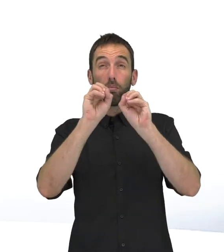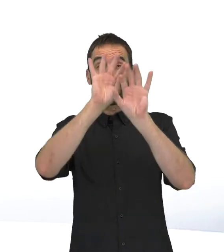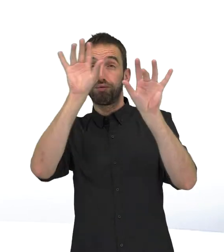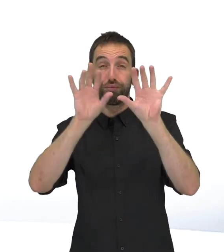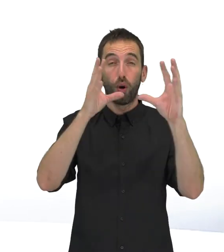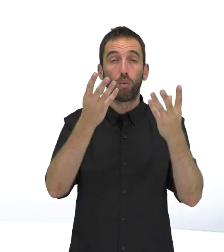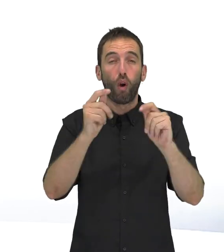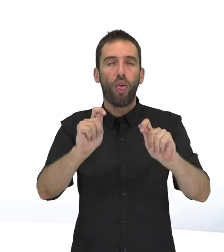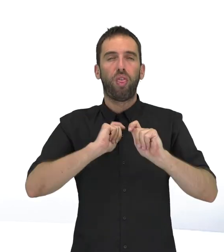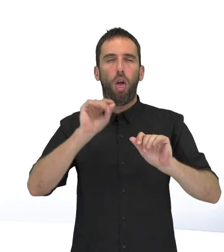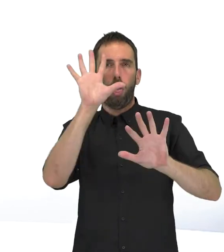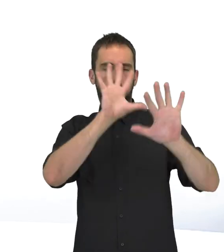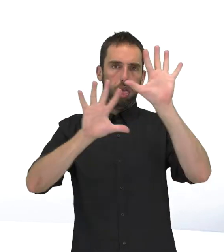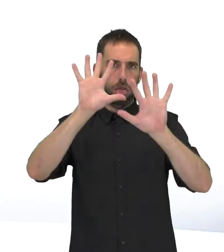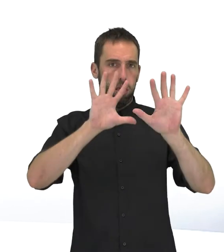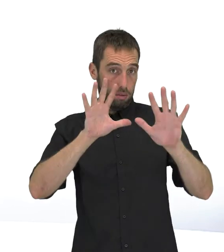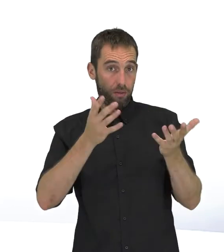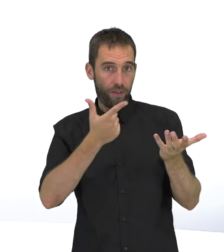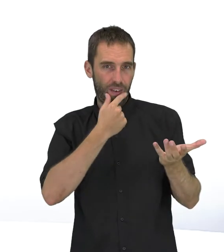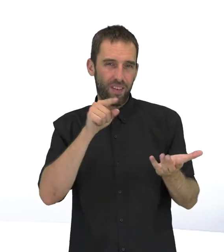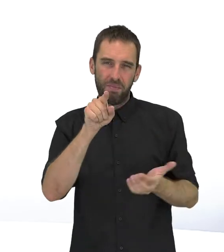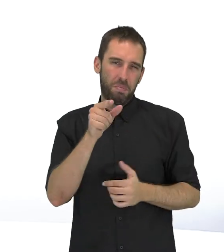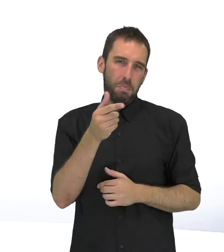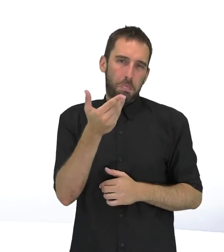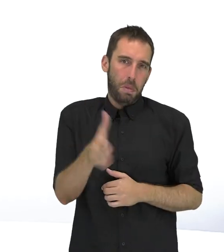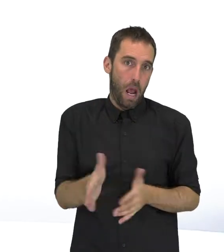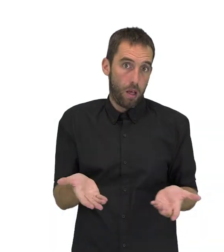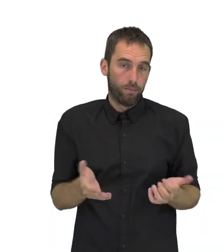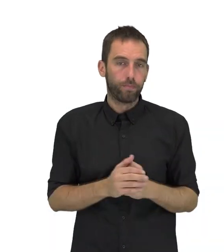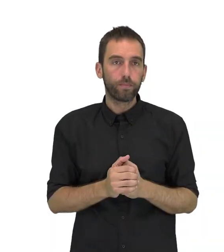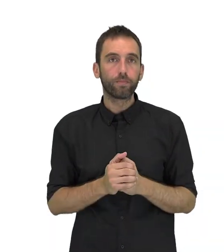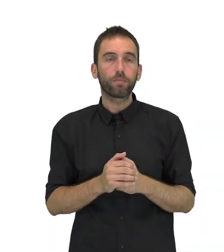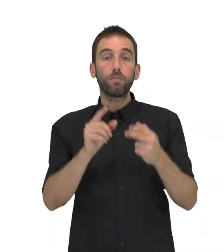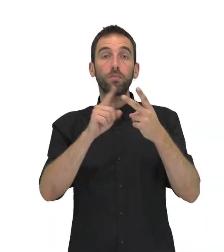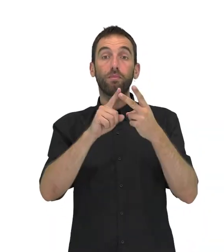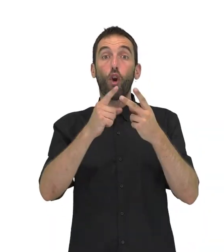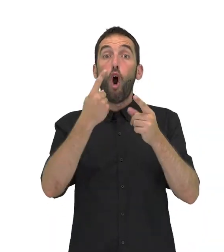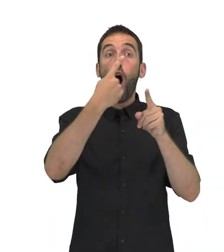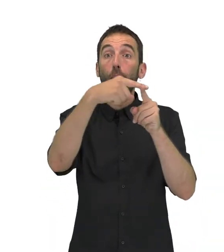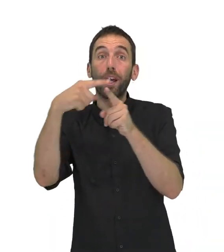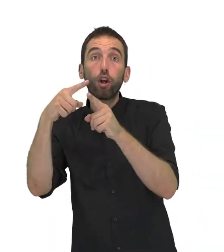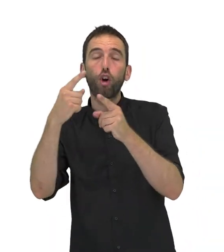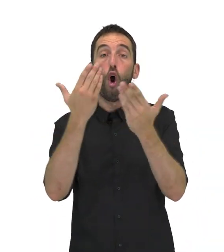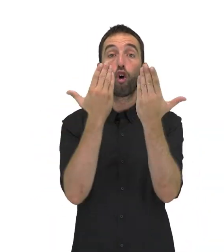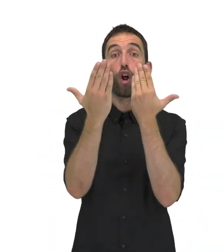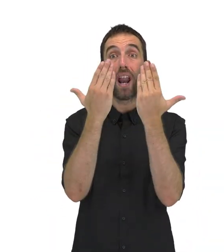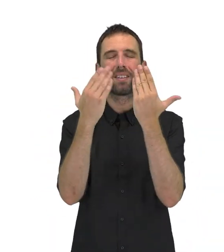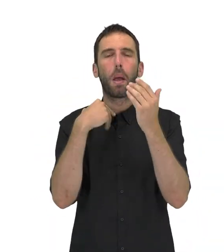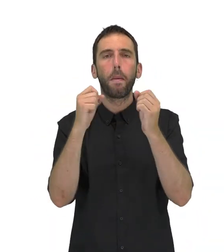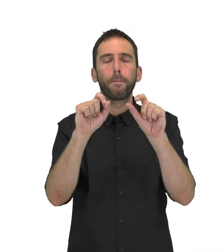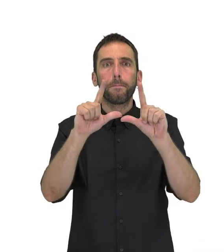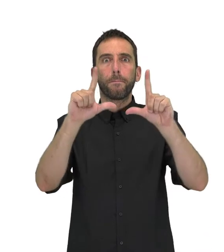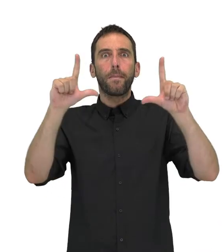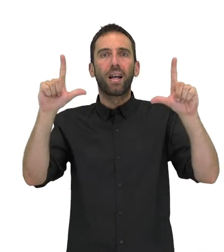visual a un tiempo suele confundir a nuestra audiencia. Mal asunto. Maximizando el tamaño de los objetos y su